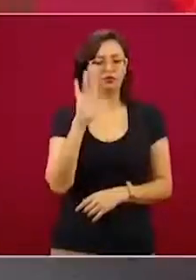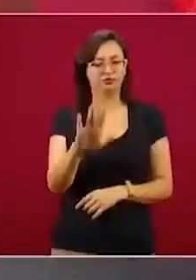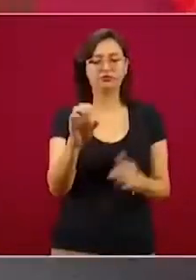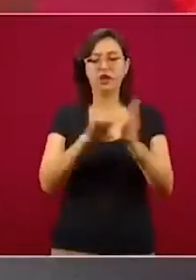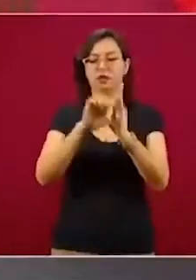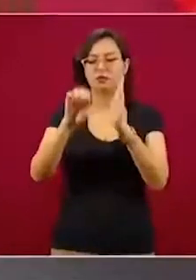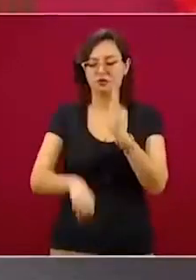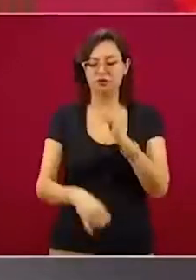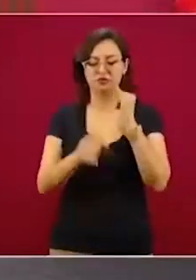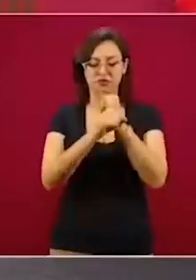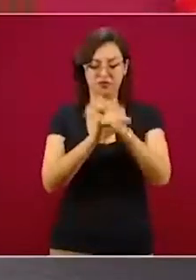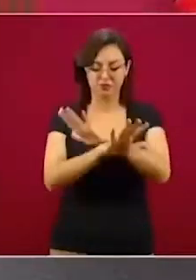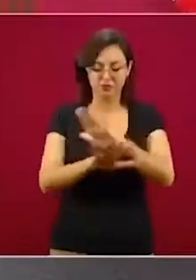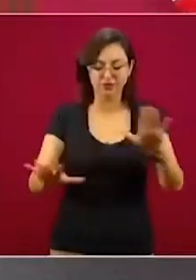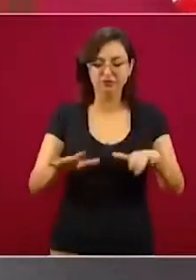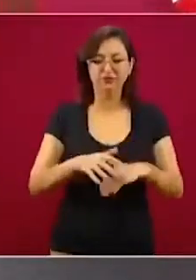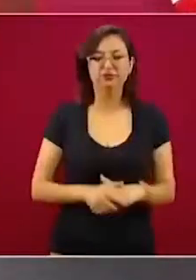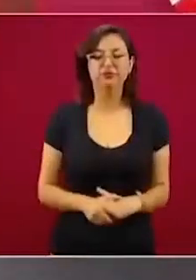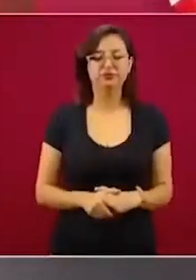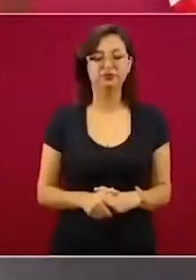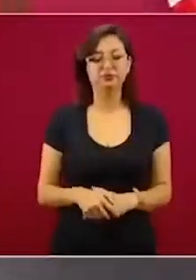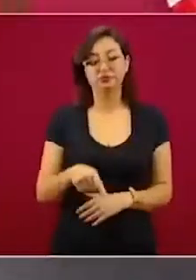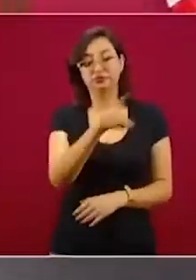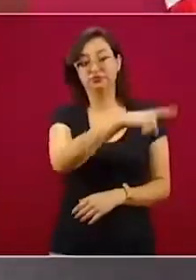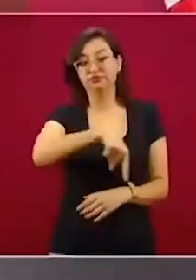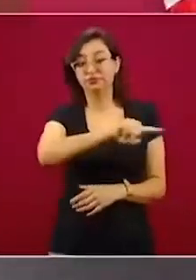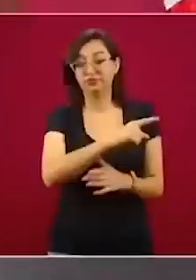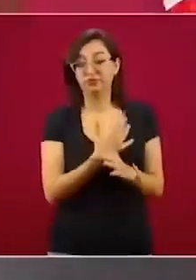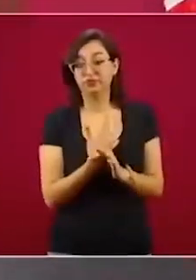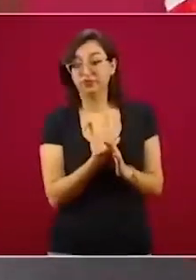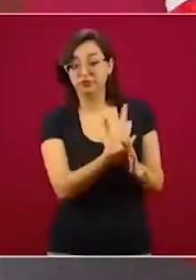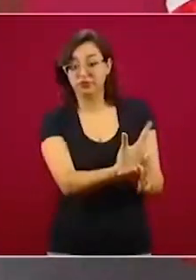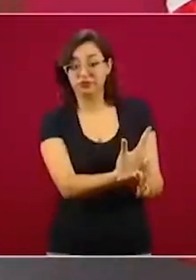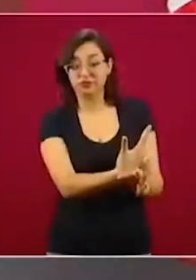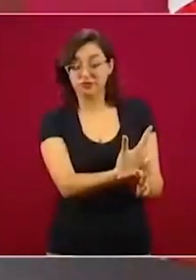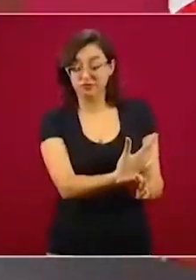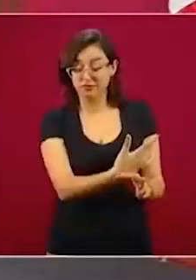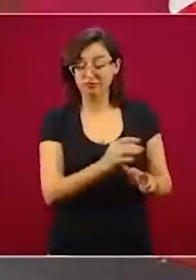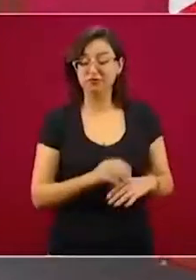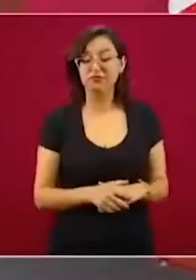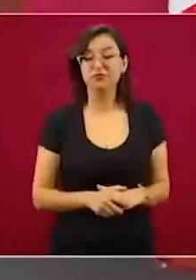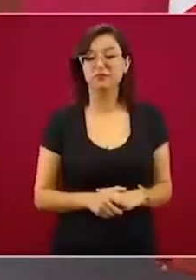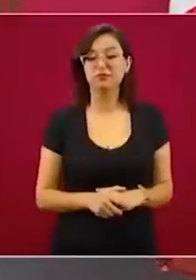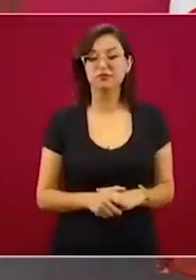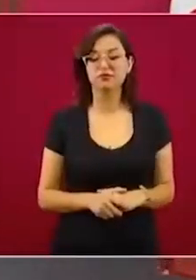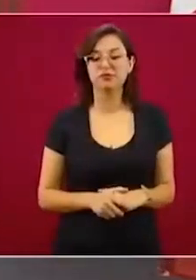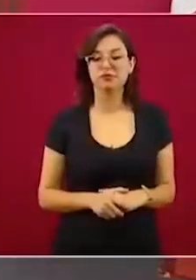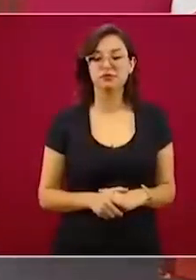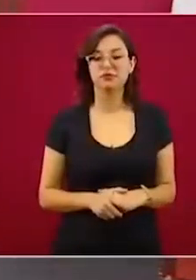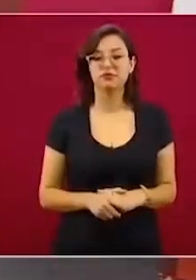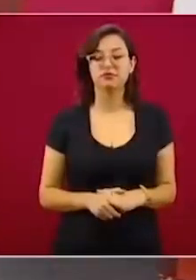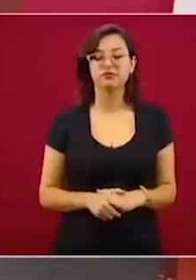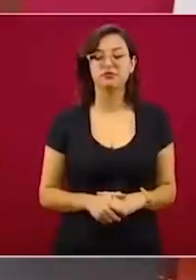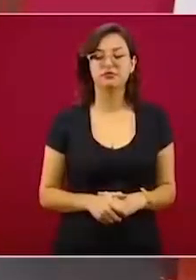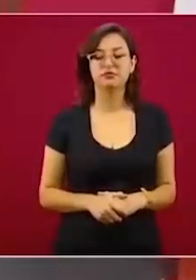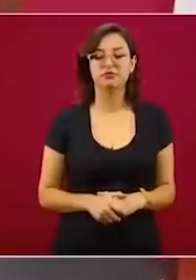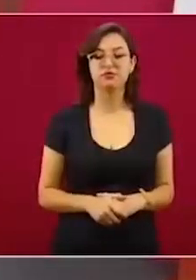Les fallaron los pronósticos de que iba a caer